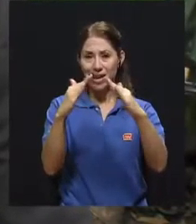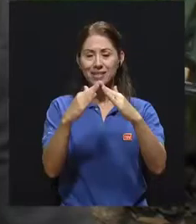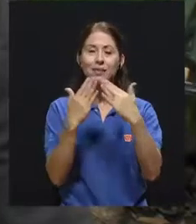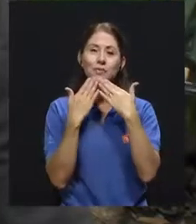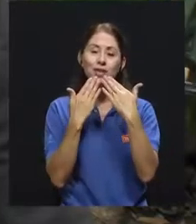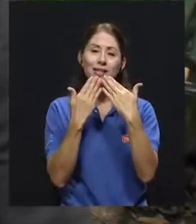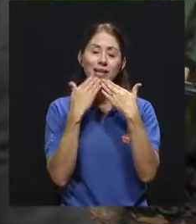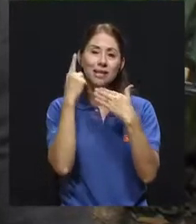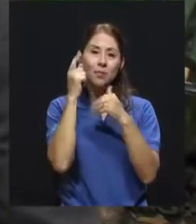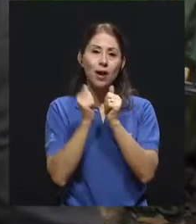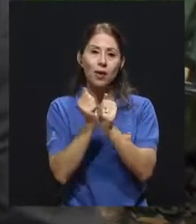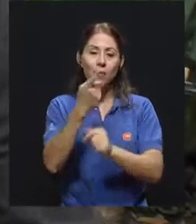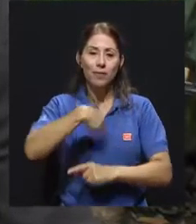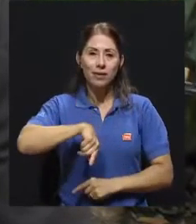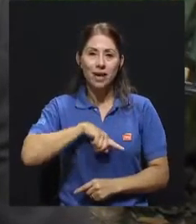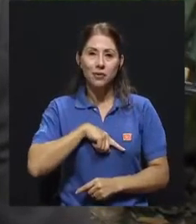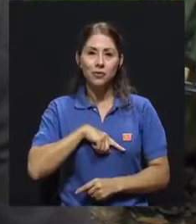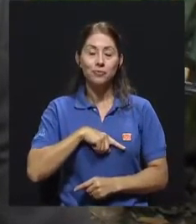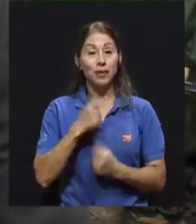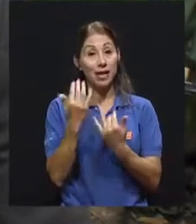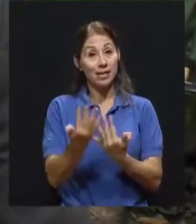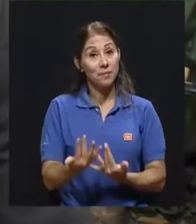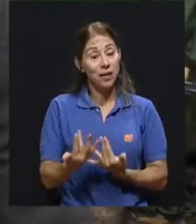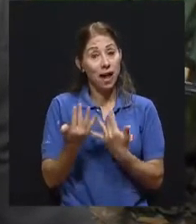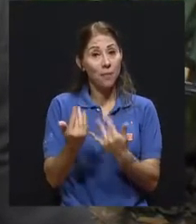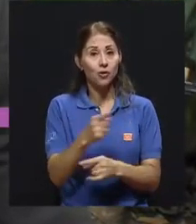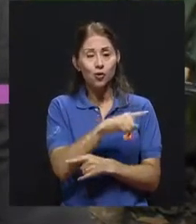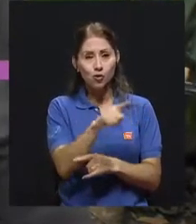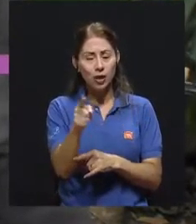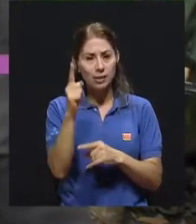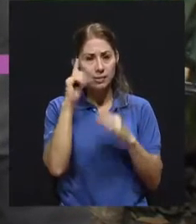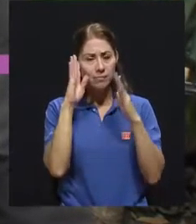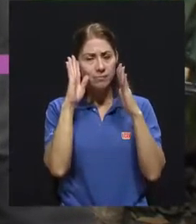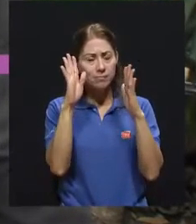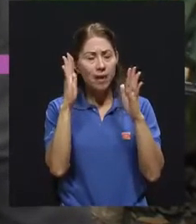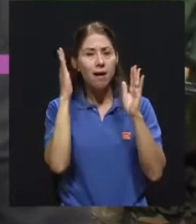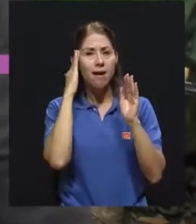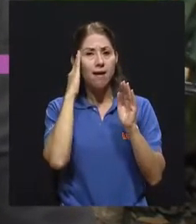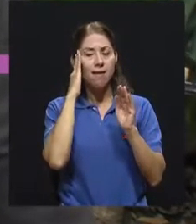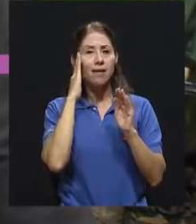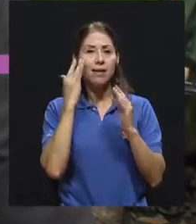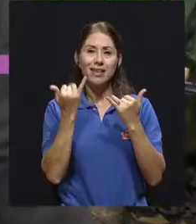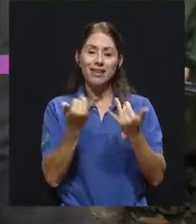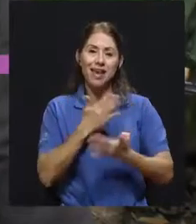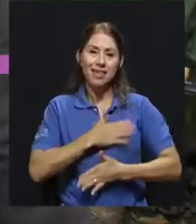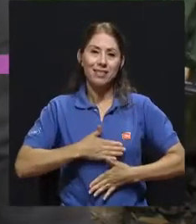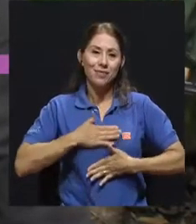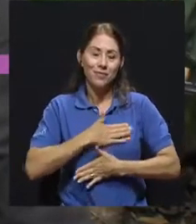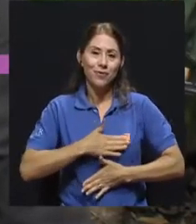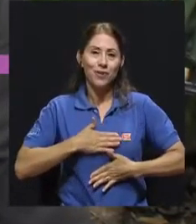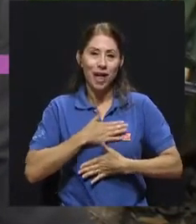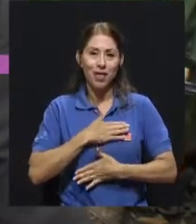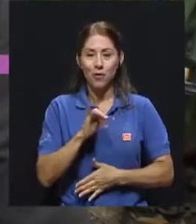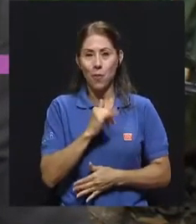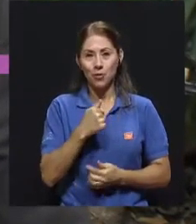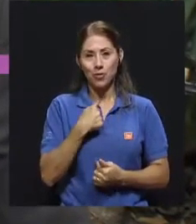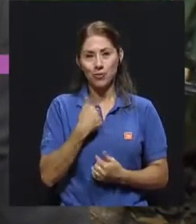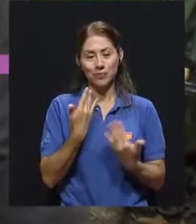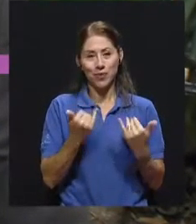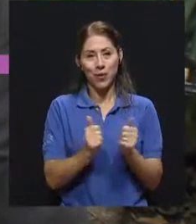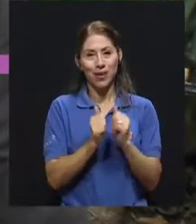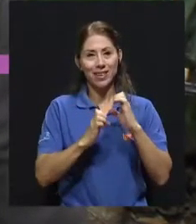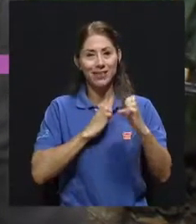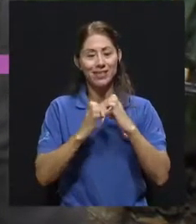gracias por acompañarnos. Esperamos que hayan podido tomar nota y que hayan disfrutado tanto como yo de esta entrevista.